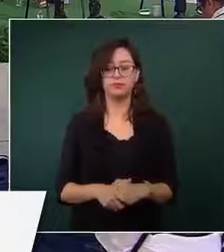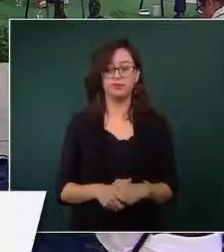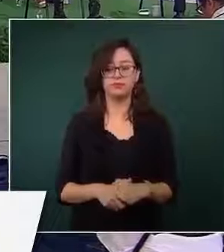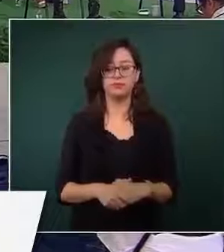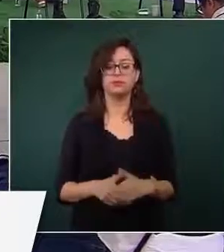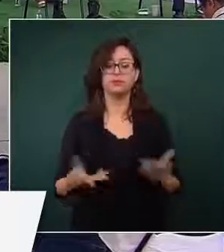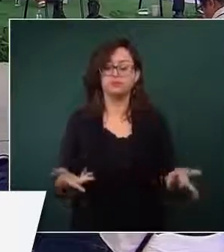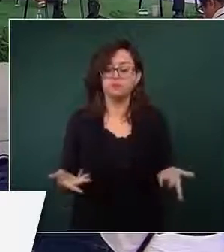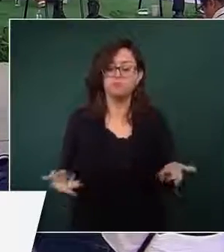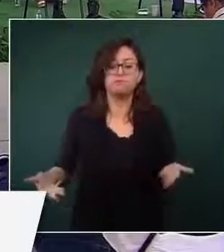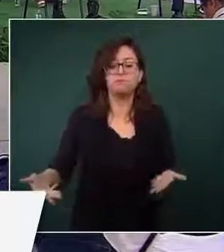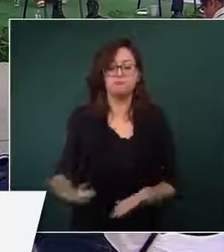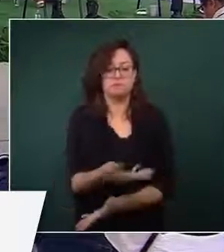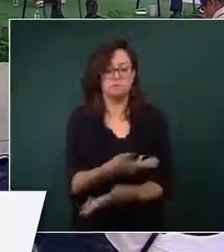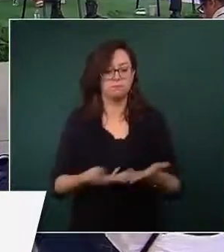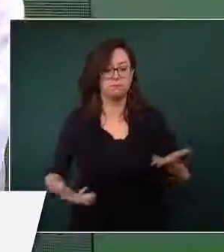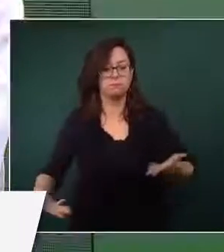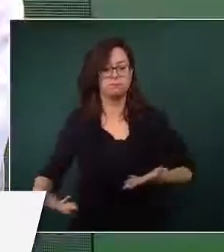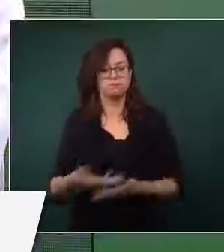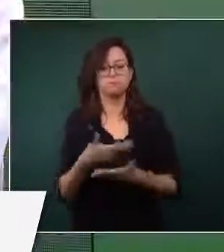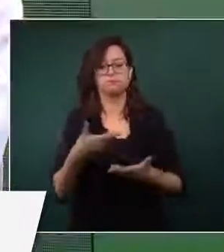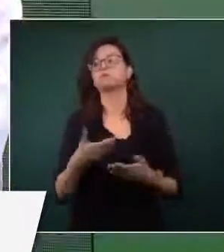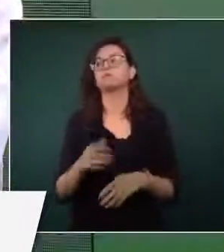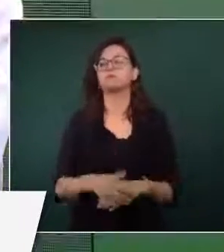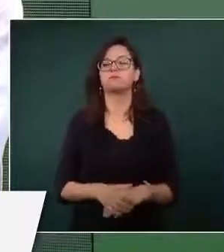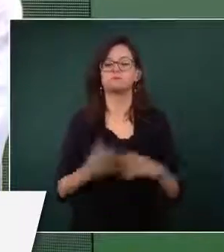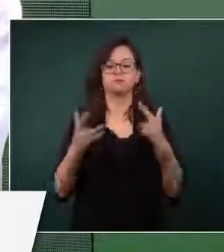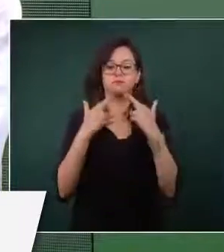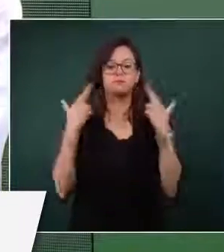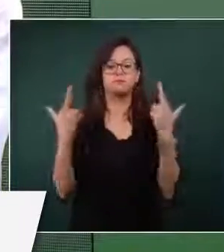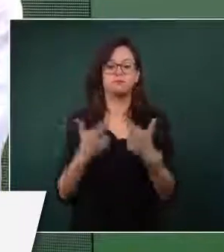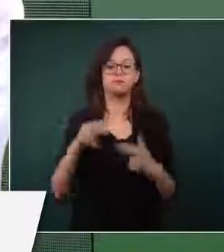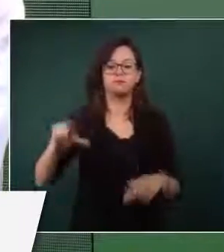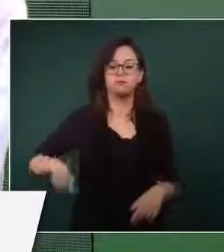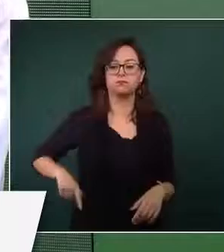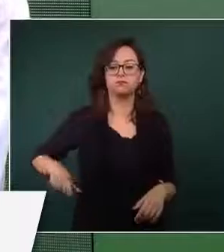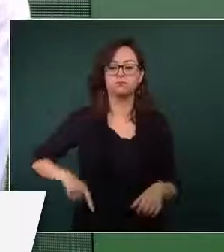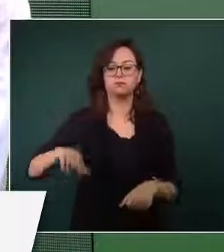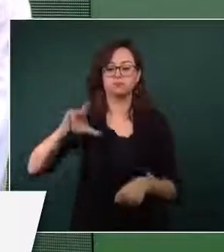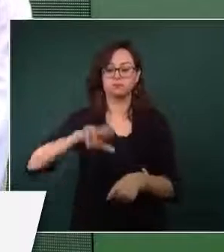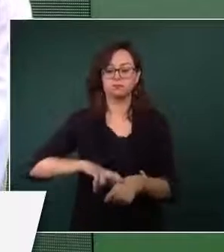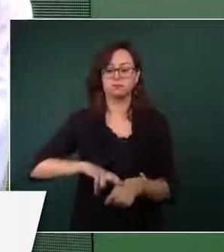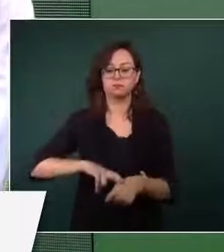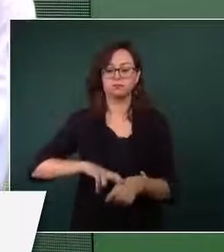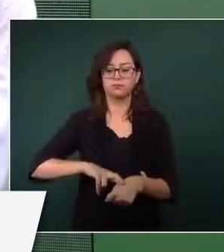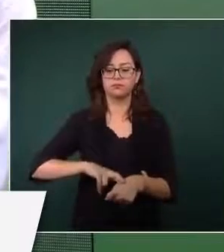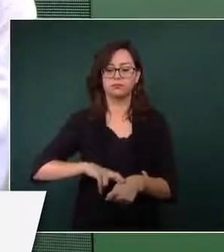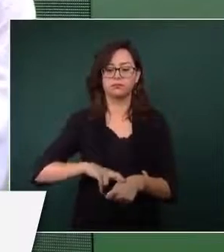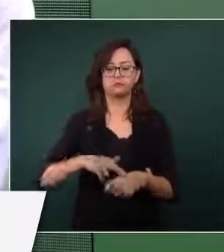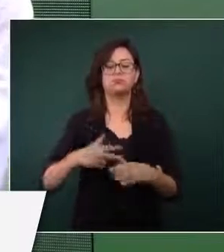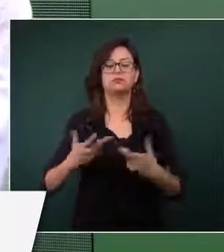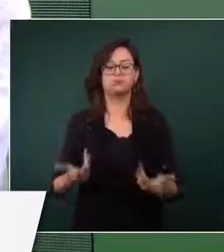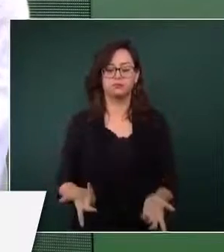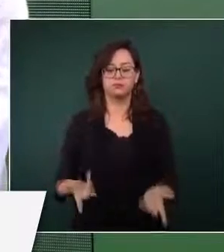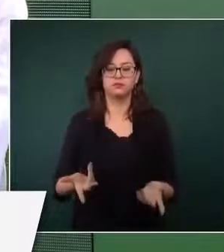y la reunión con los gobernadores es con ese propósito.